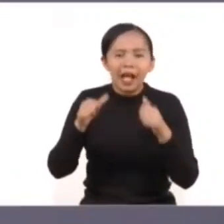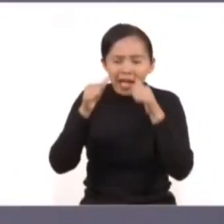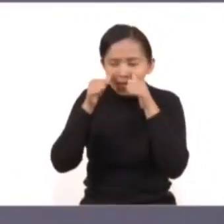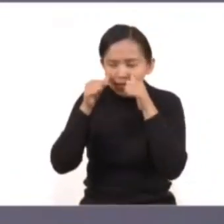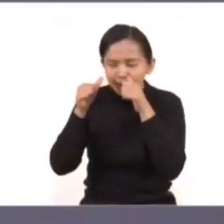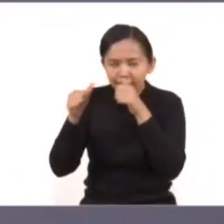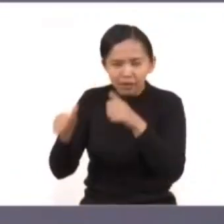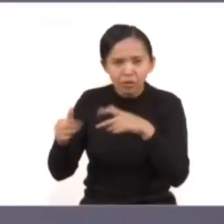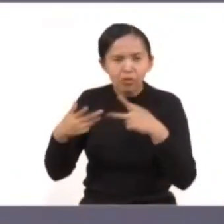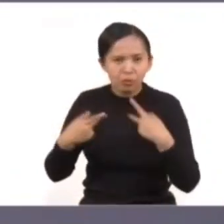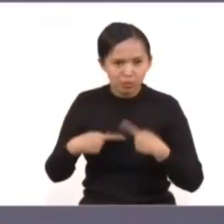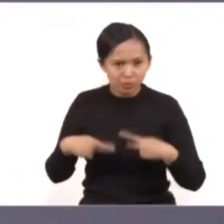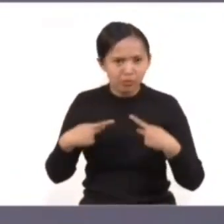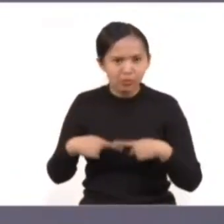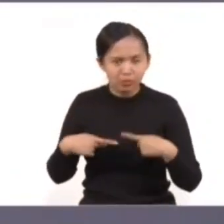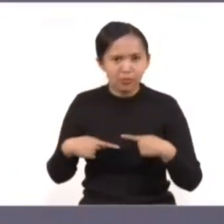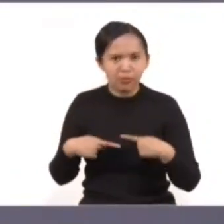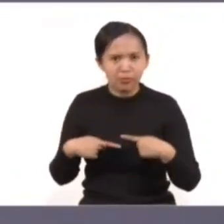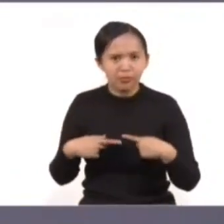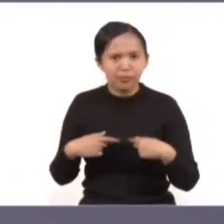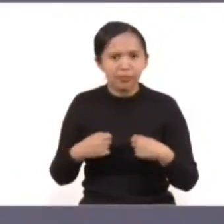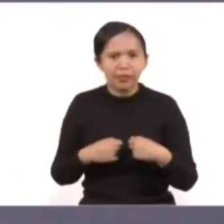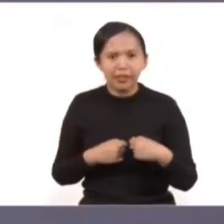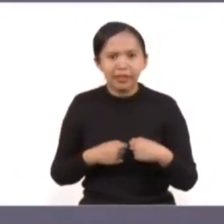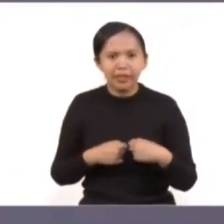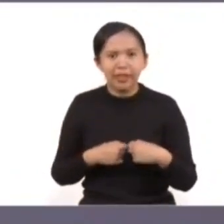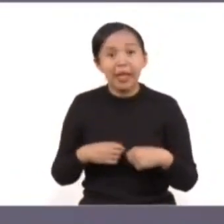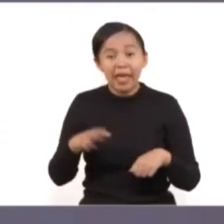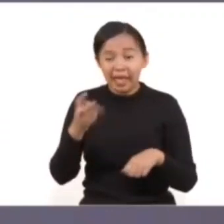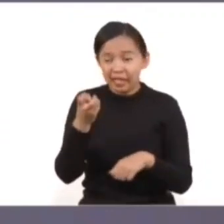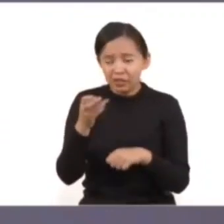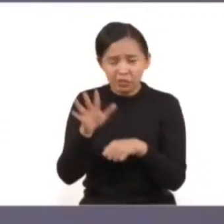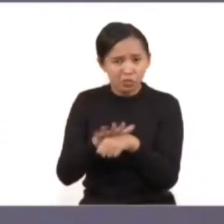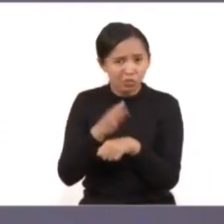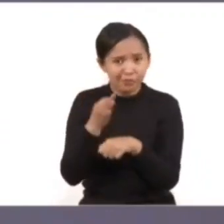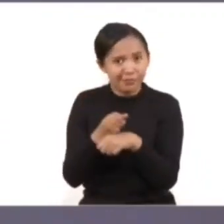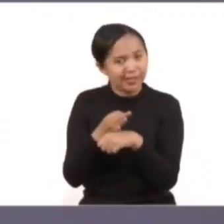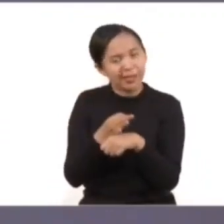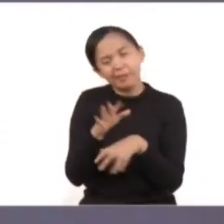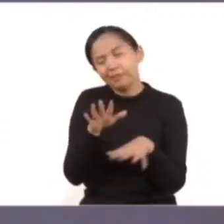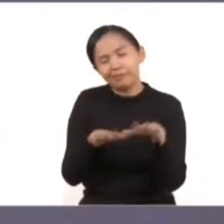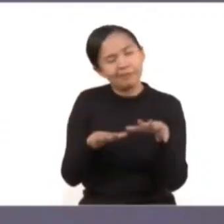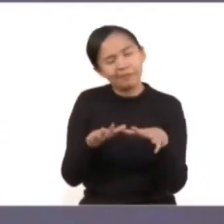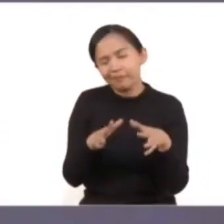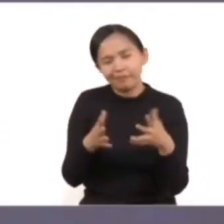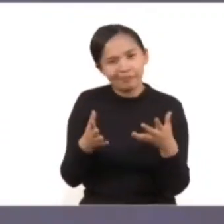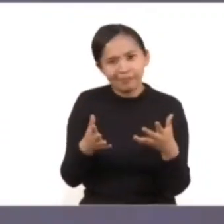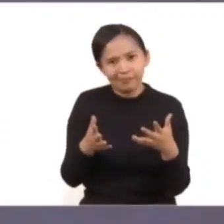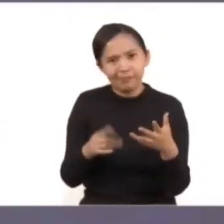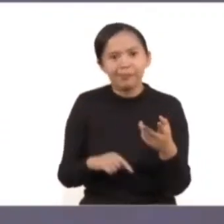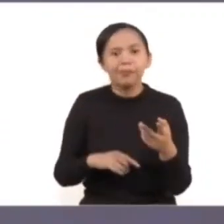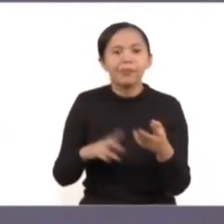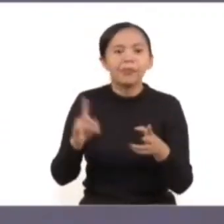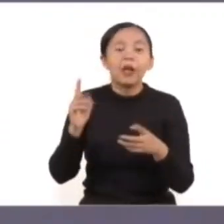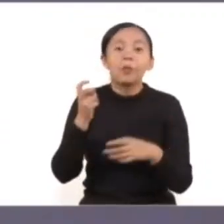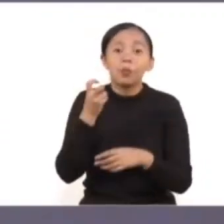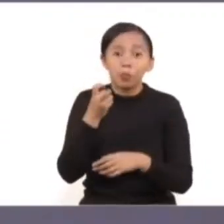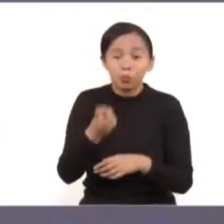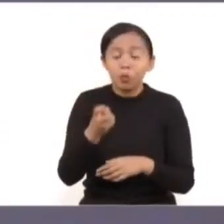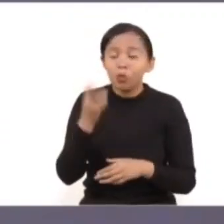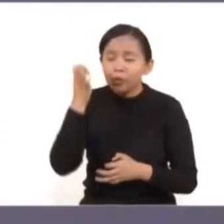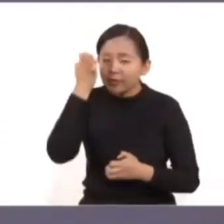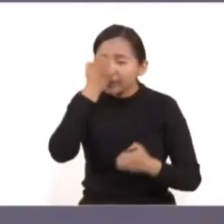de Atención Ciudadana. Muchas veces no es suficiente, por eso la aplicación de este tamizaje